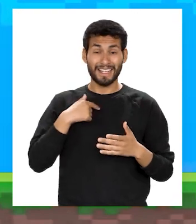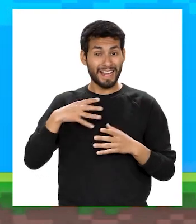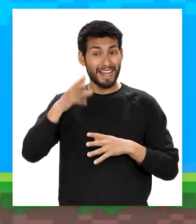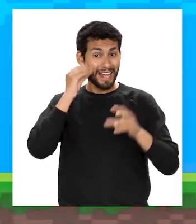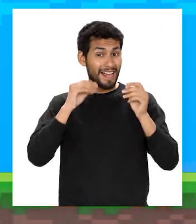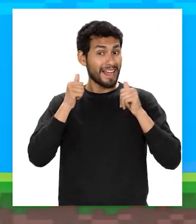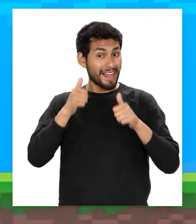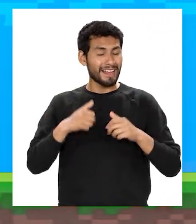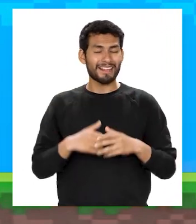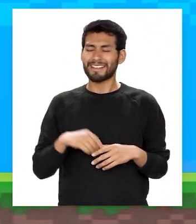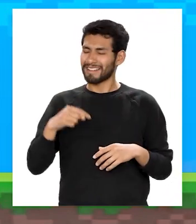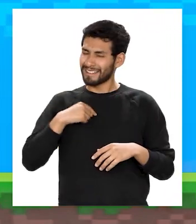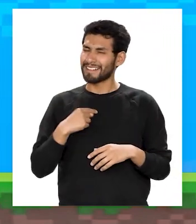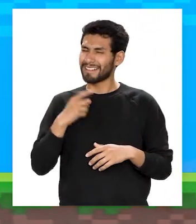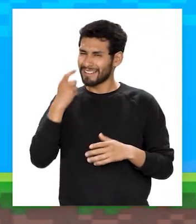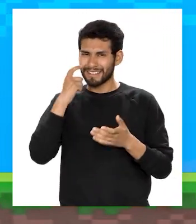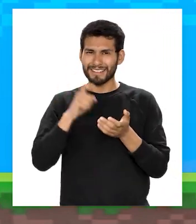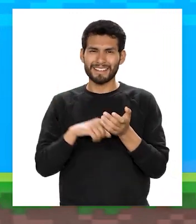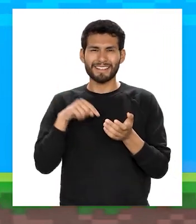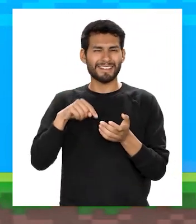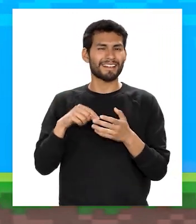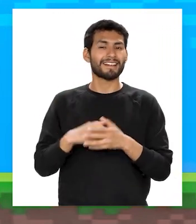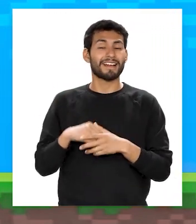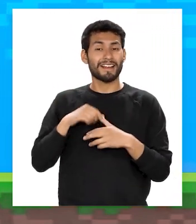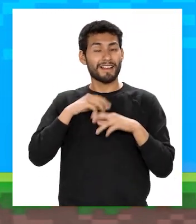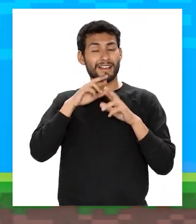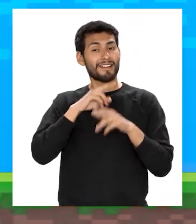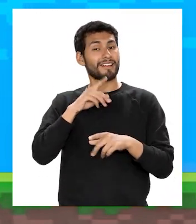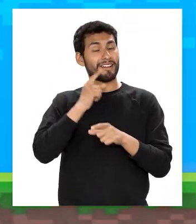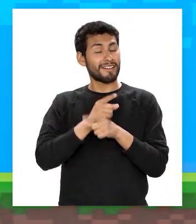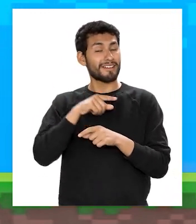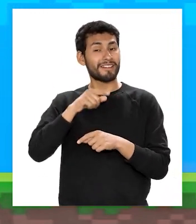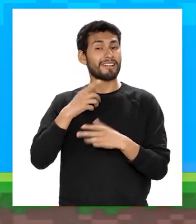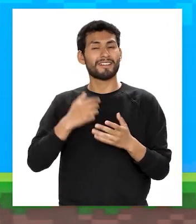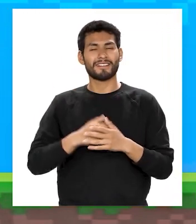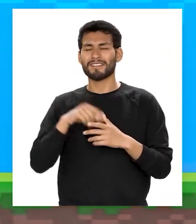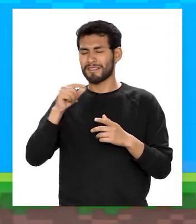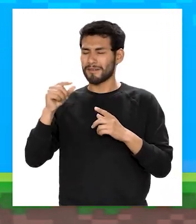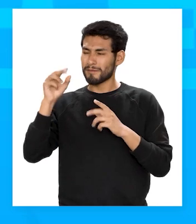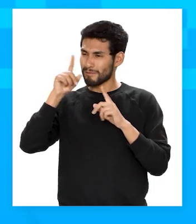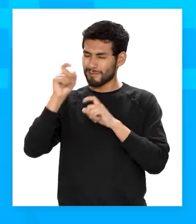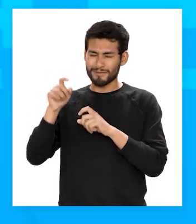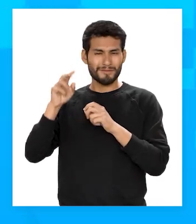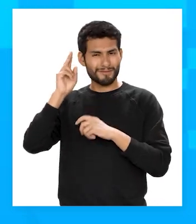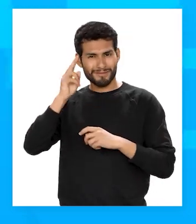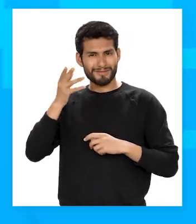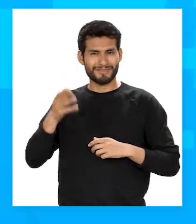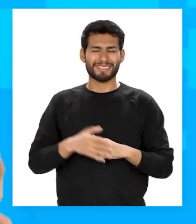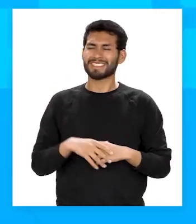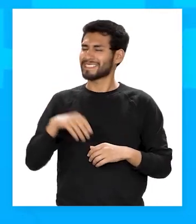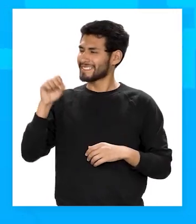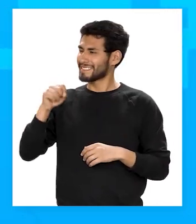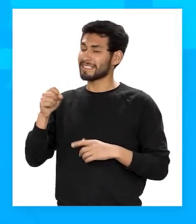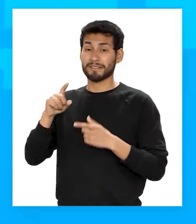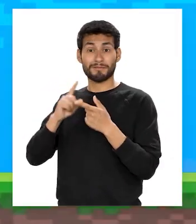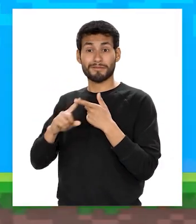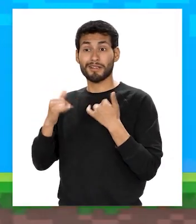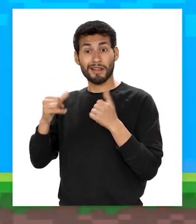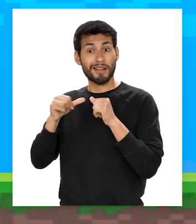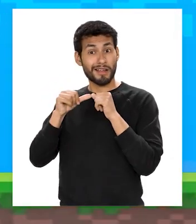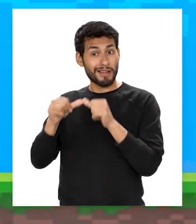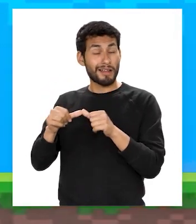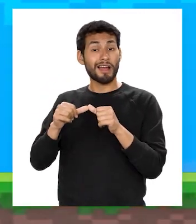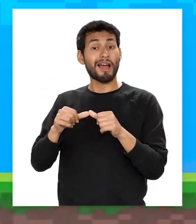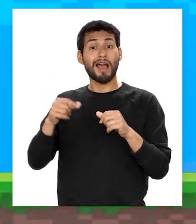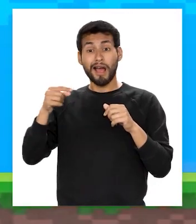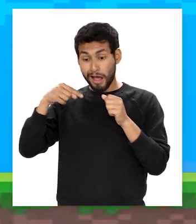vez más Y eso se evidencia cuando respondemos correctamente las preguntas de la profe Así es Ángel ¿Pero qué te parece si seguimos